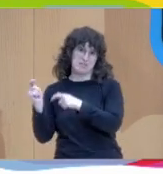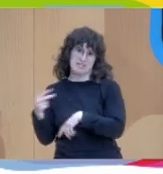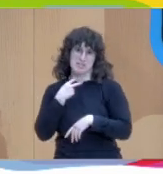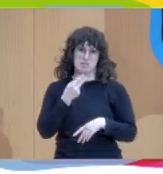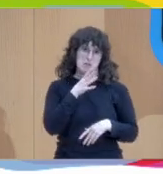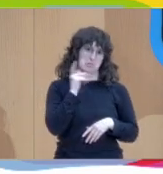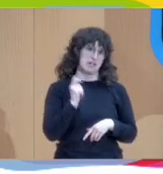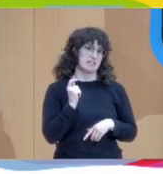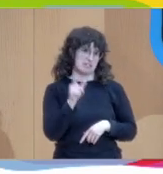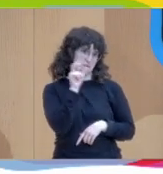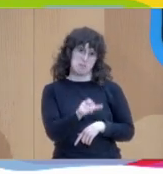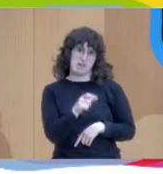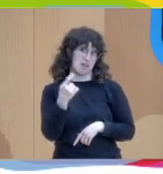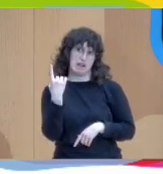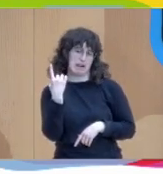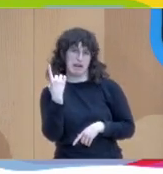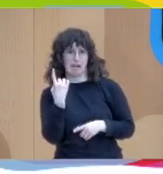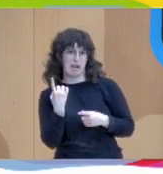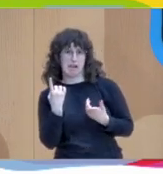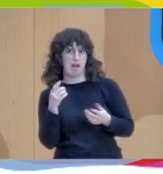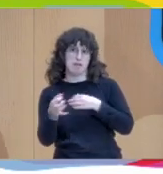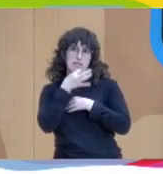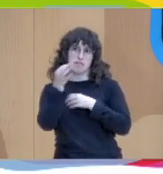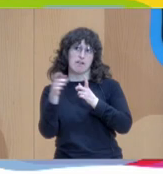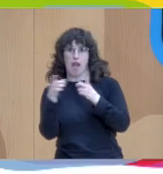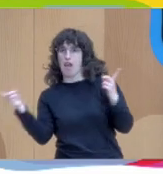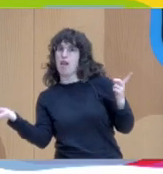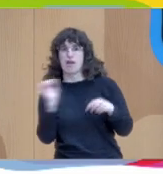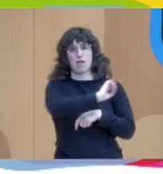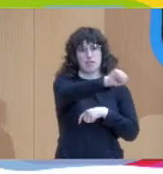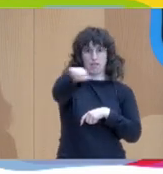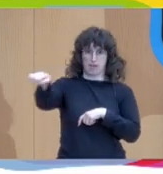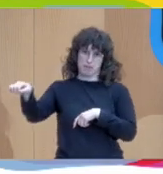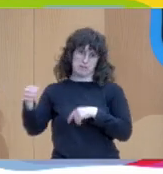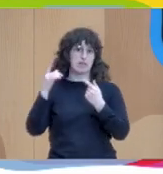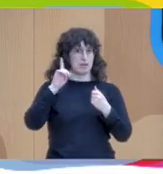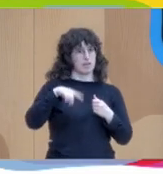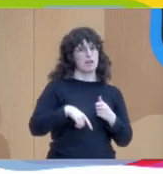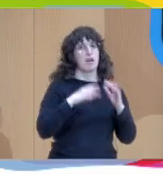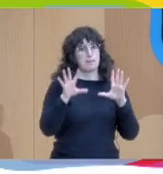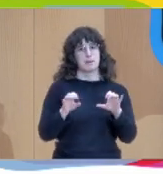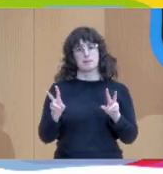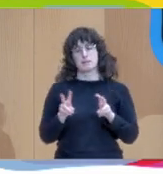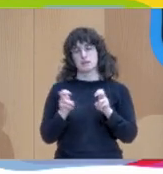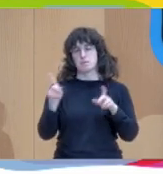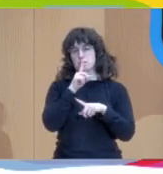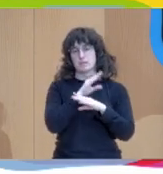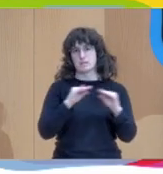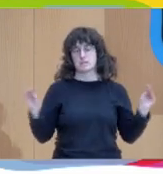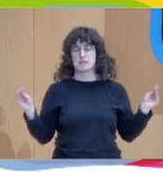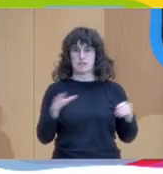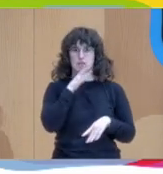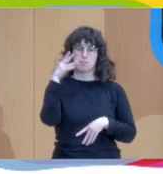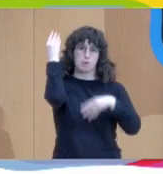discurso. Y también dar espacio al silencio. Aprender que dentro del silencio también nuestro pensar